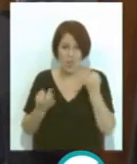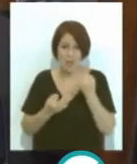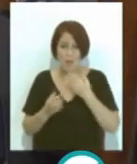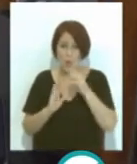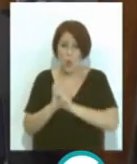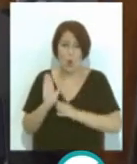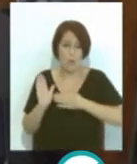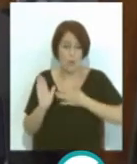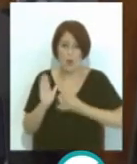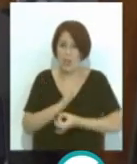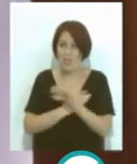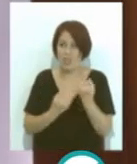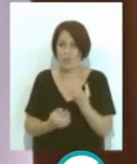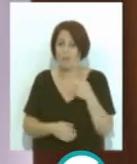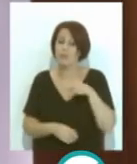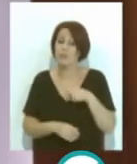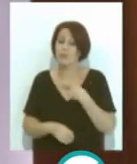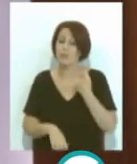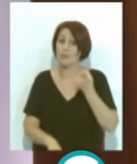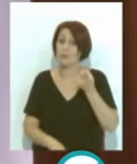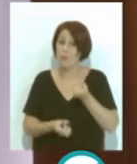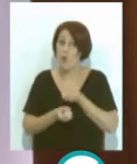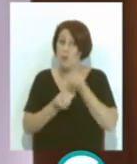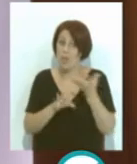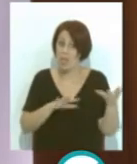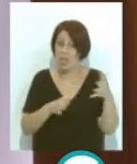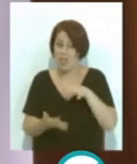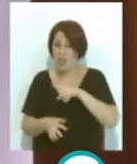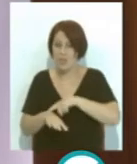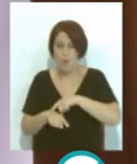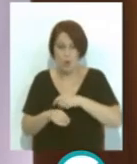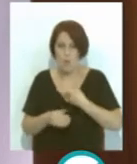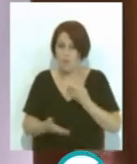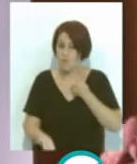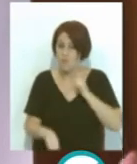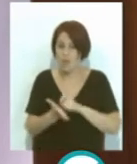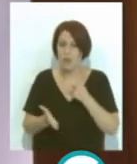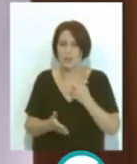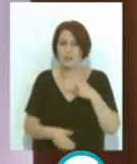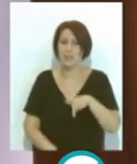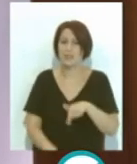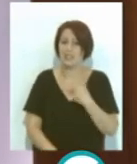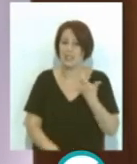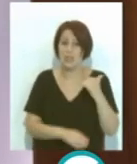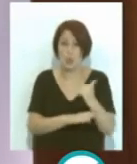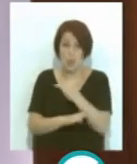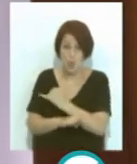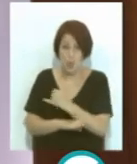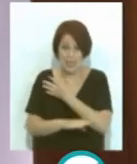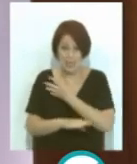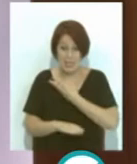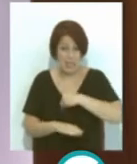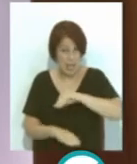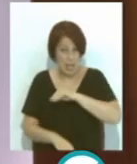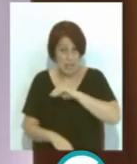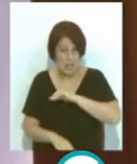protocolo En transmitir ese tiempo de esa información en el tiempo más breve posible engrasar todas esas instituciones del estado como